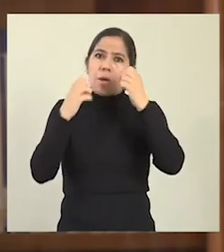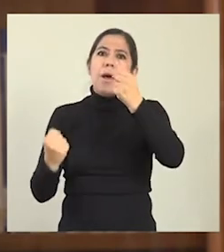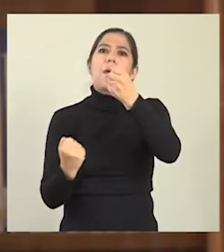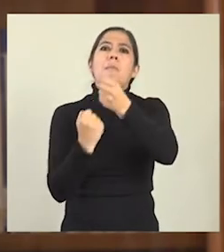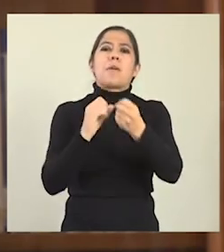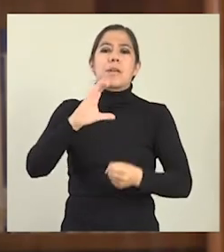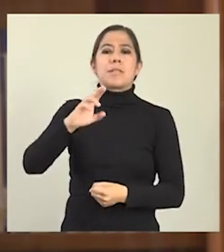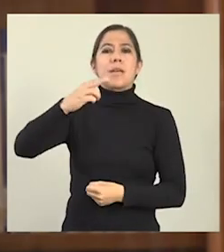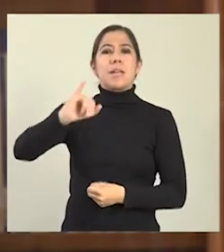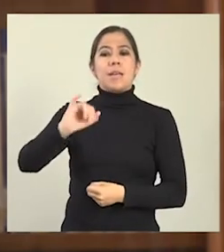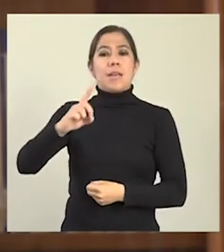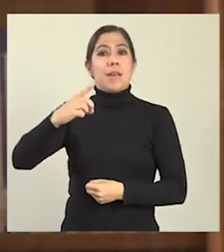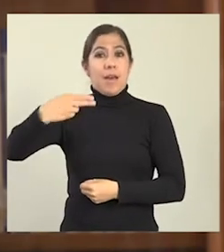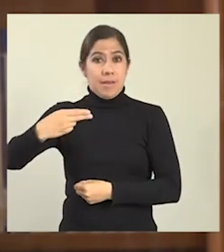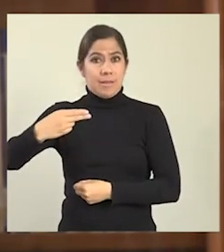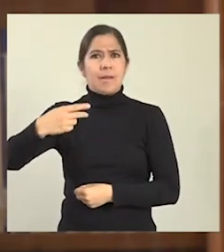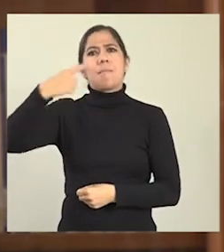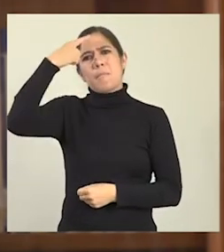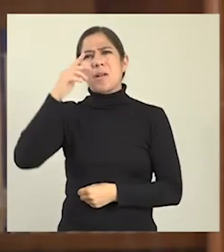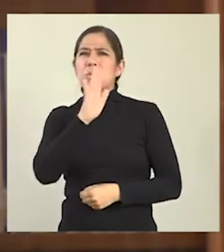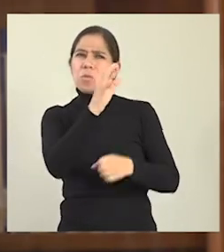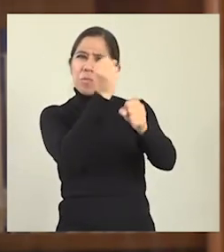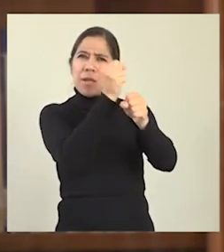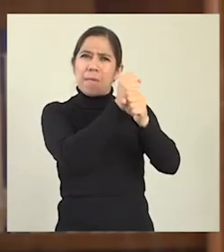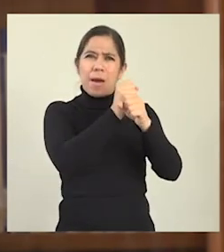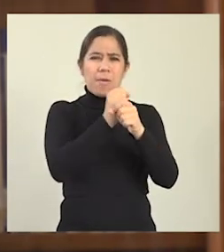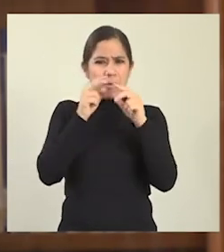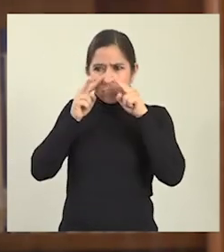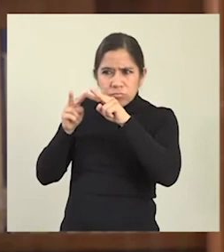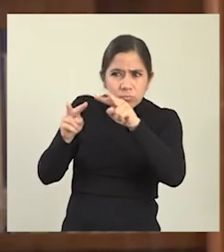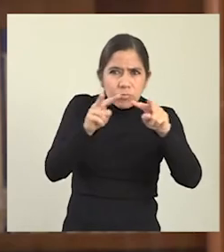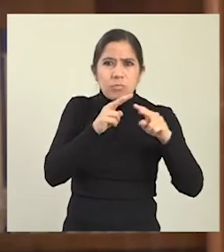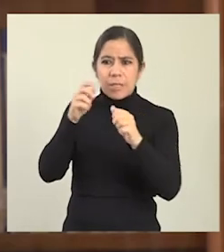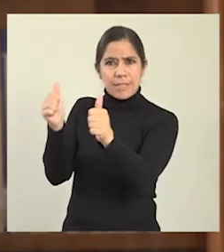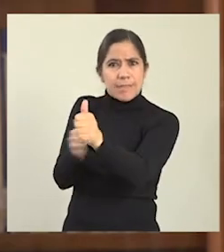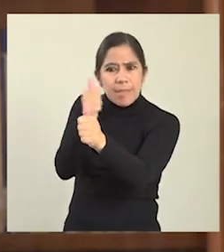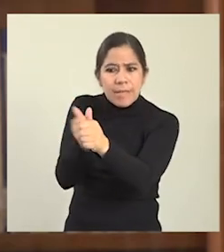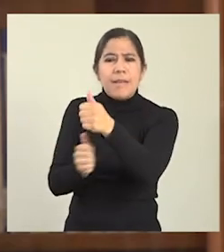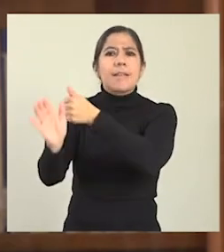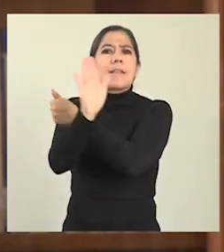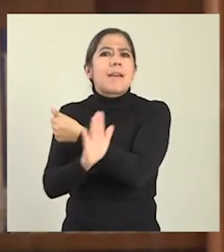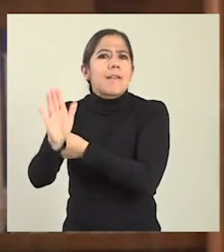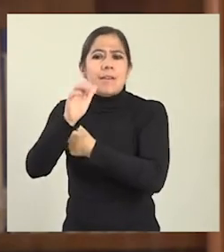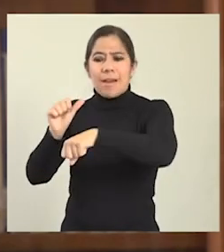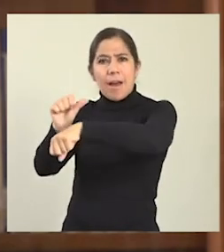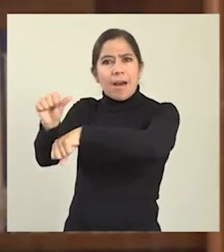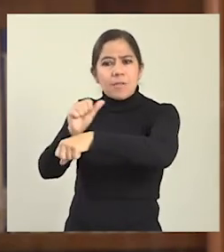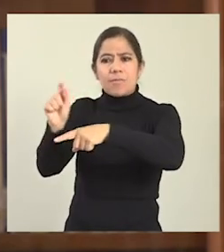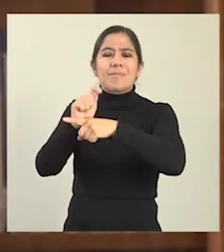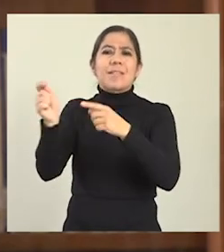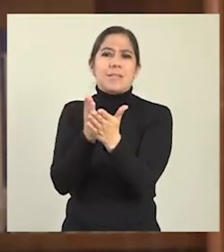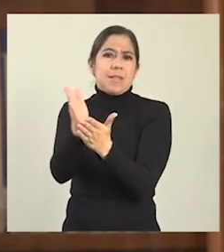honor apoyar a la Comisión Interamericana de Derechos Humanos en su mandato integral de observancia, defensa